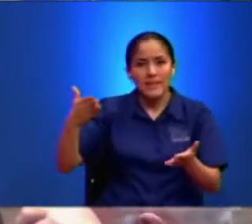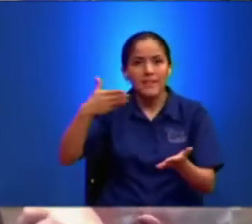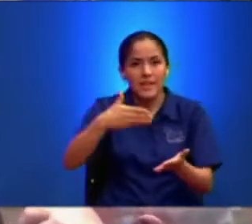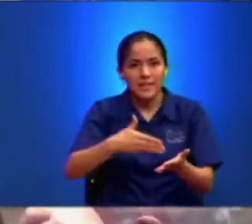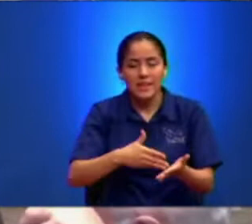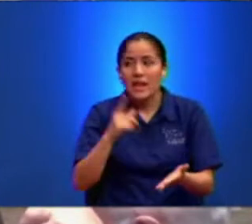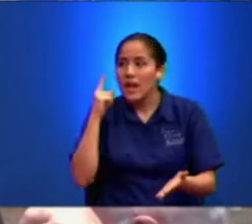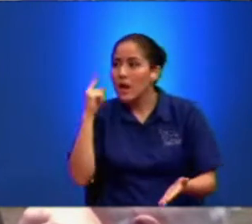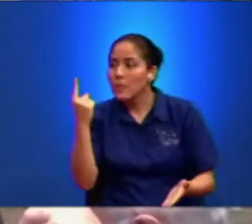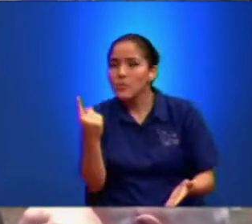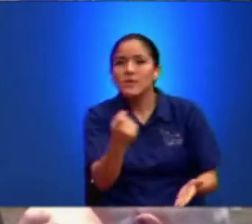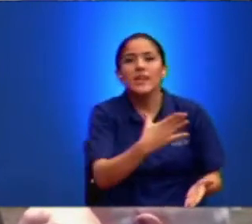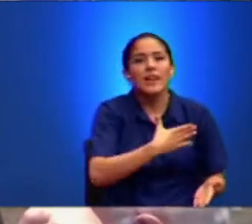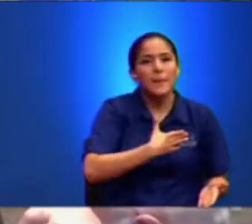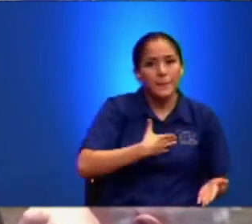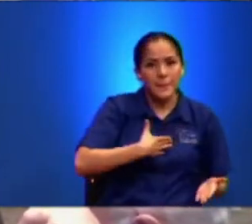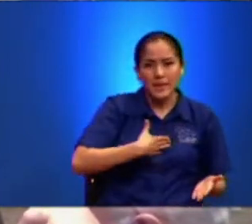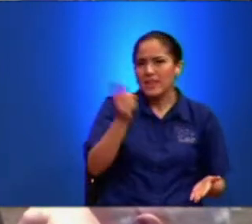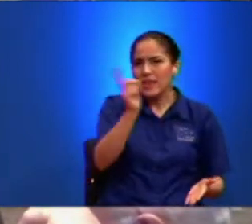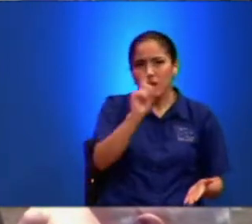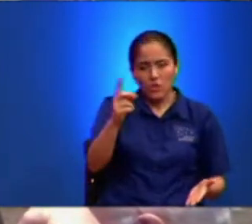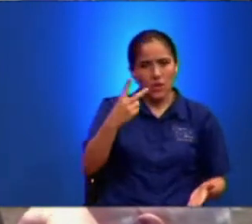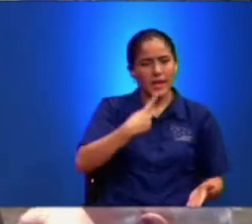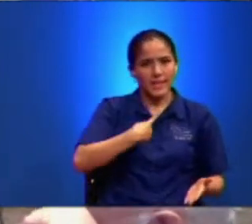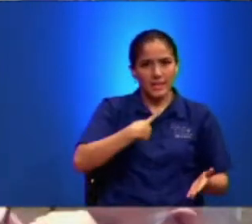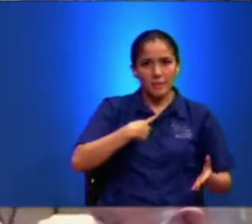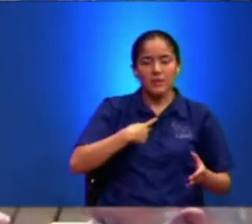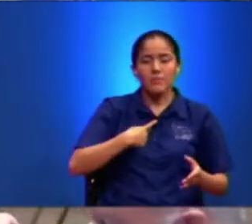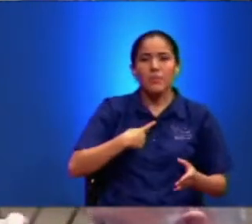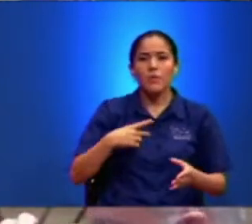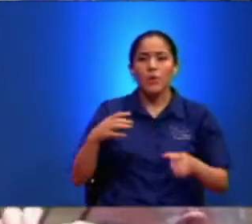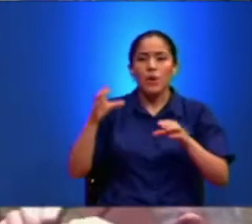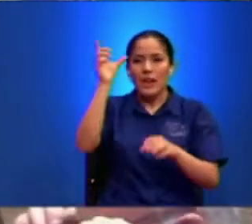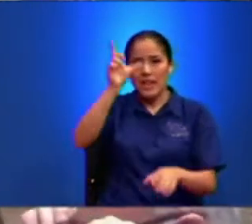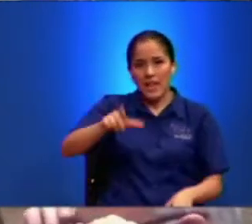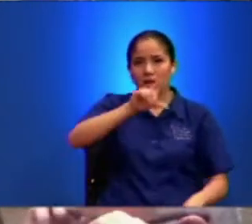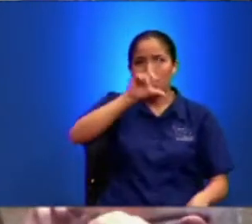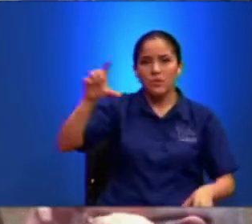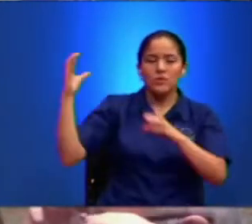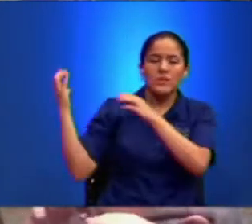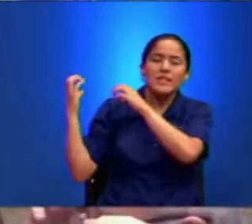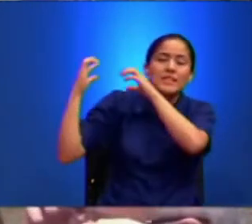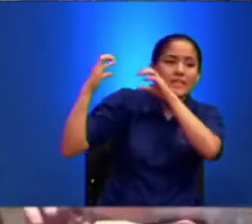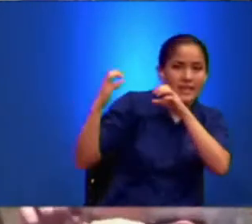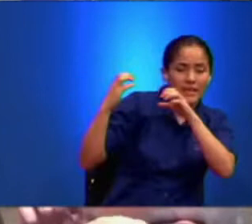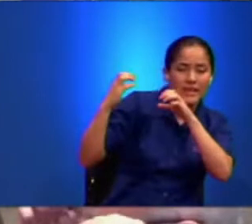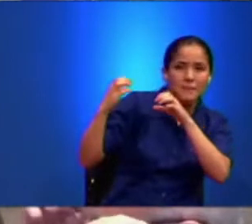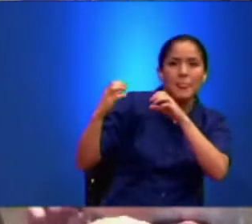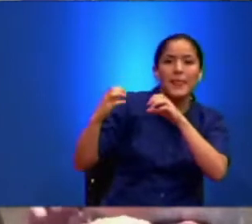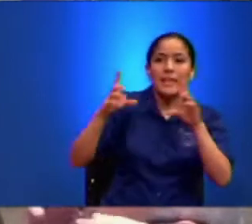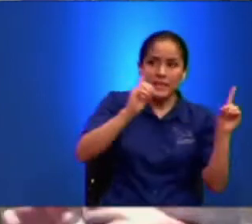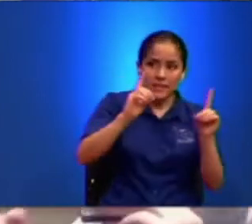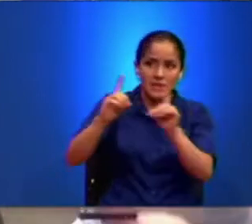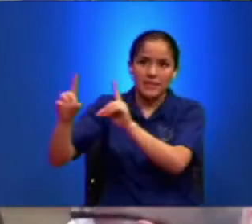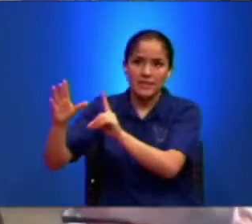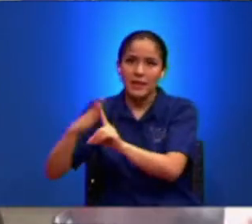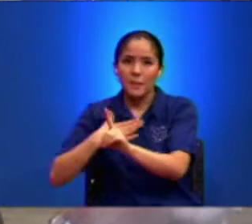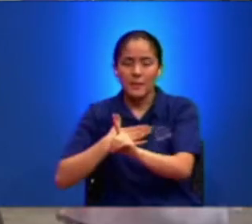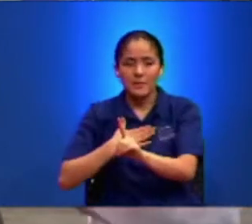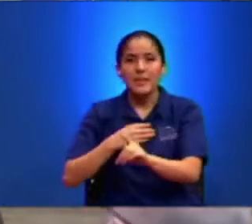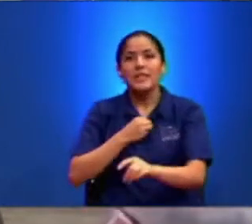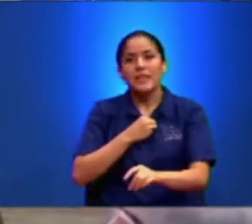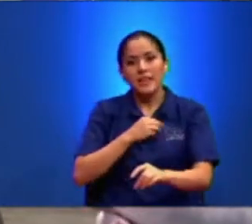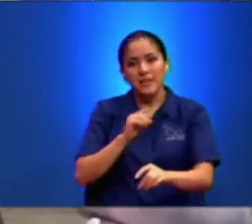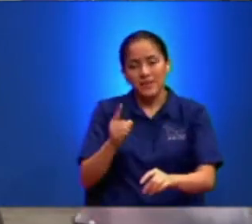pos de mí Niéguese A sí mismo Tome su cruz Y sígame Porque el que quiera Salvar su vida La perderá